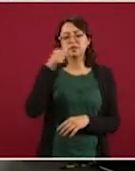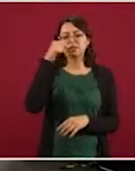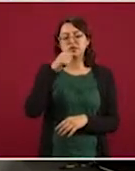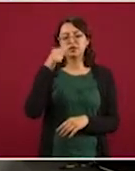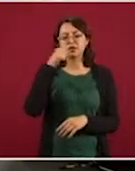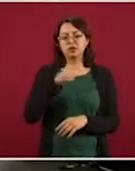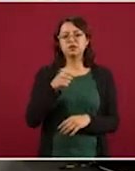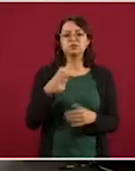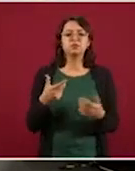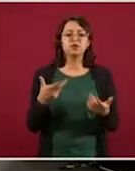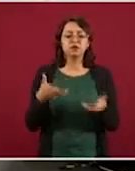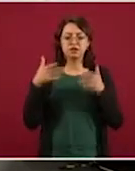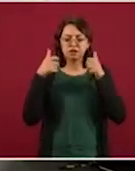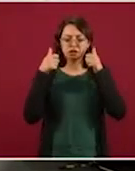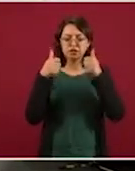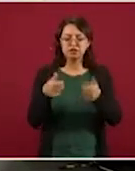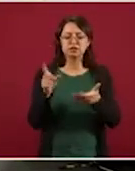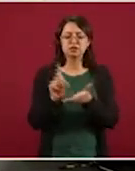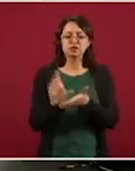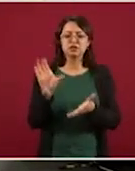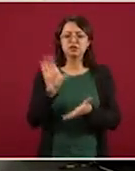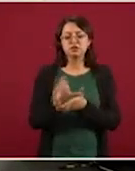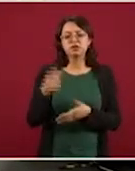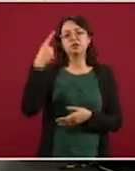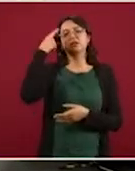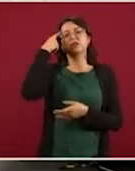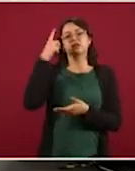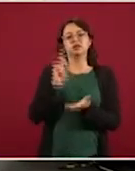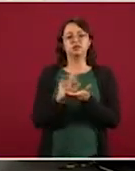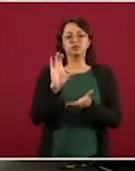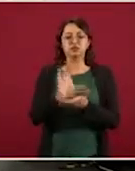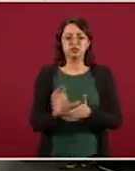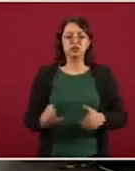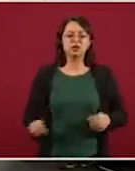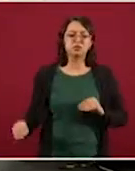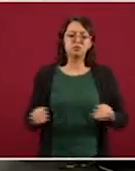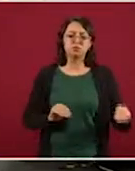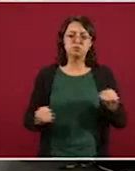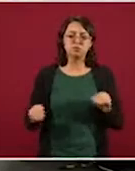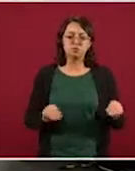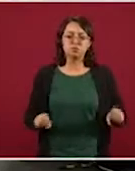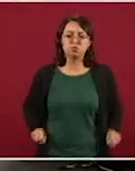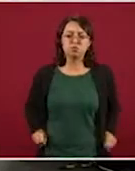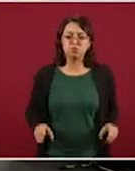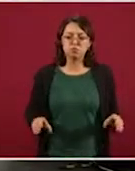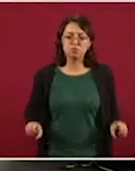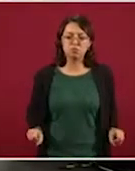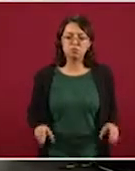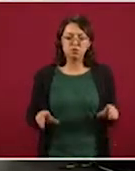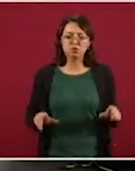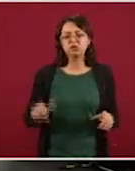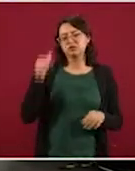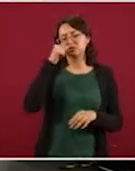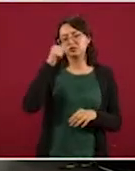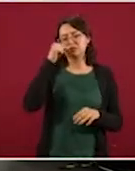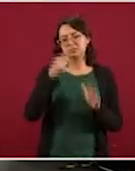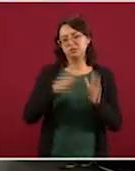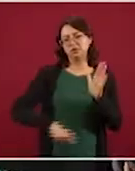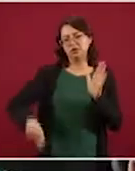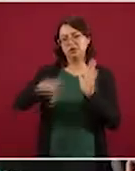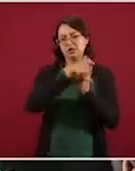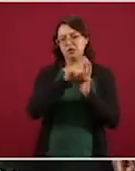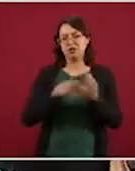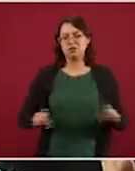de discapacidad y traíamos a la mente la discapacidad motriz, inclusive ese era el logotipo con el que se identificaba la